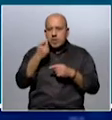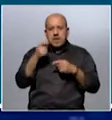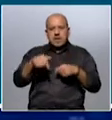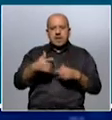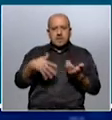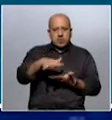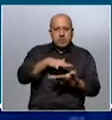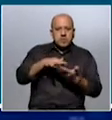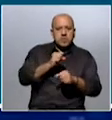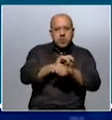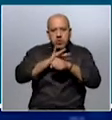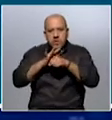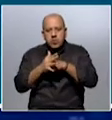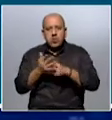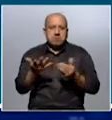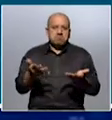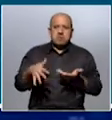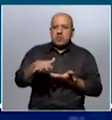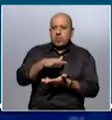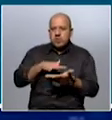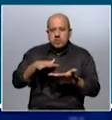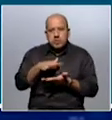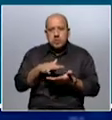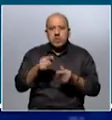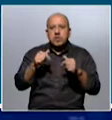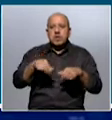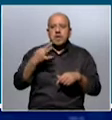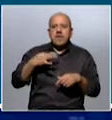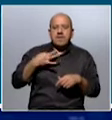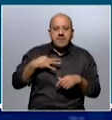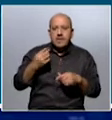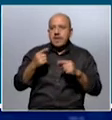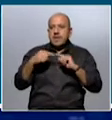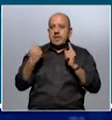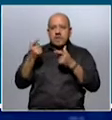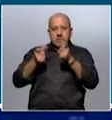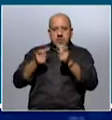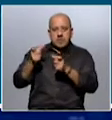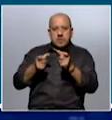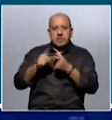situación de pandemia, que es una situación de excepcionalidad en la vida cotidiana de las personas,